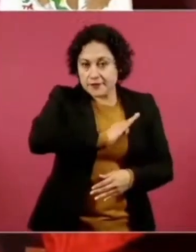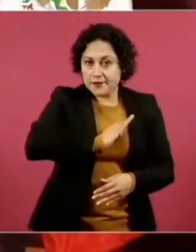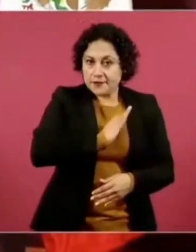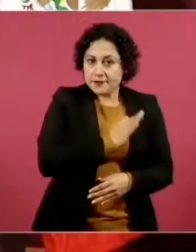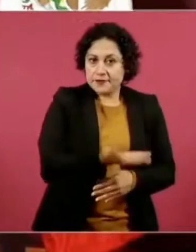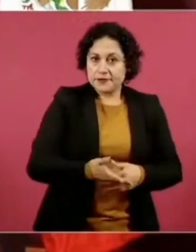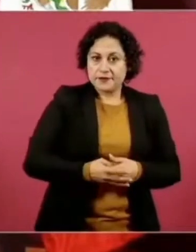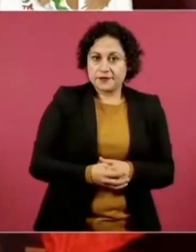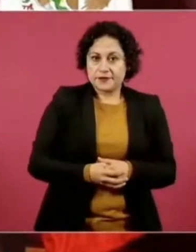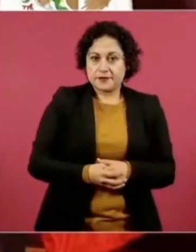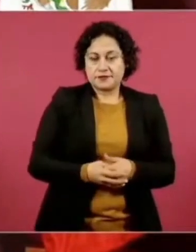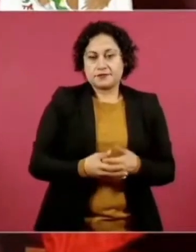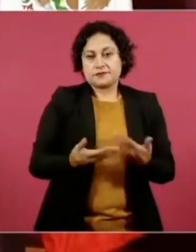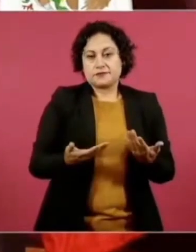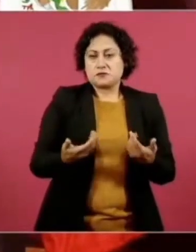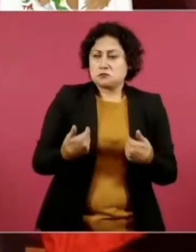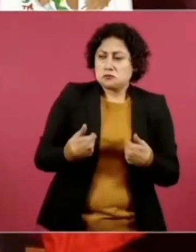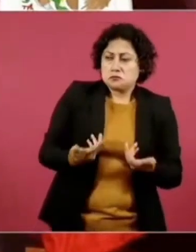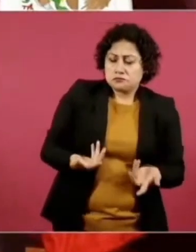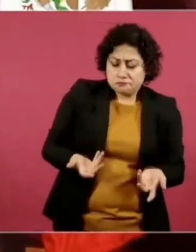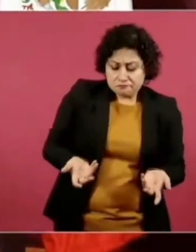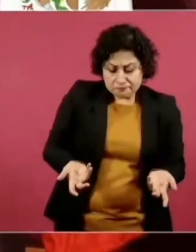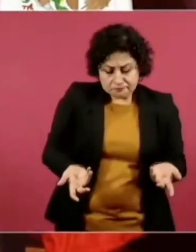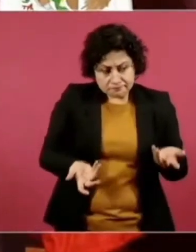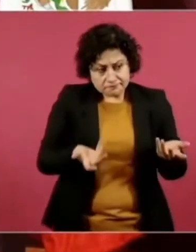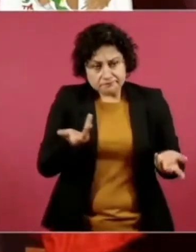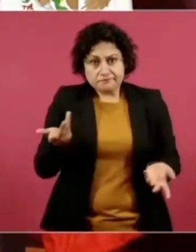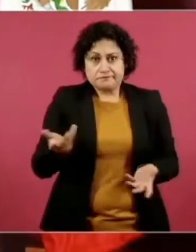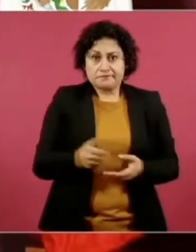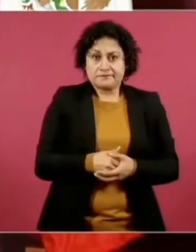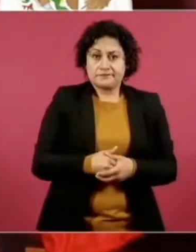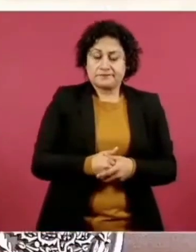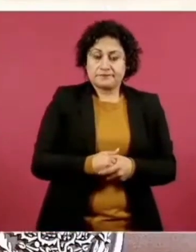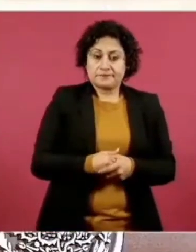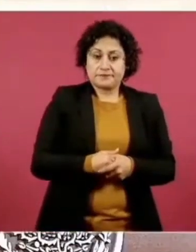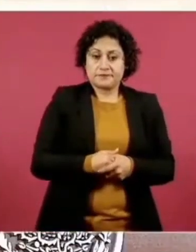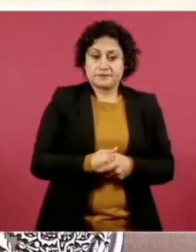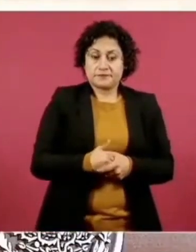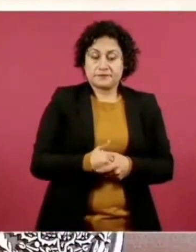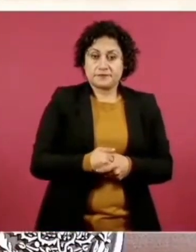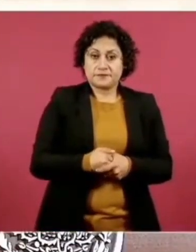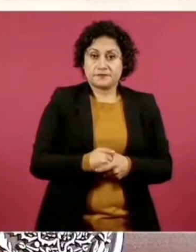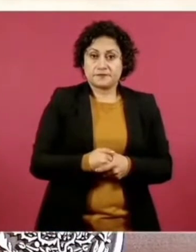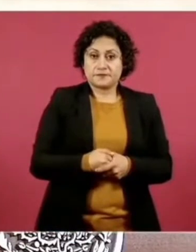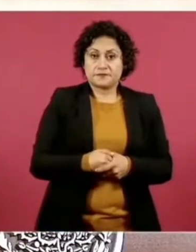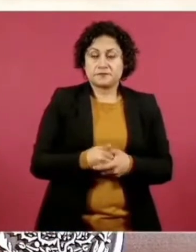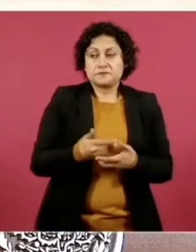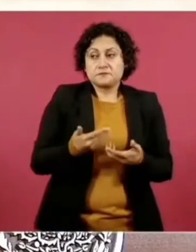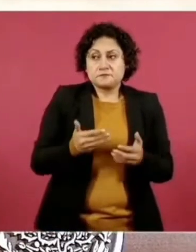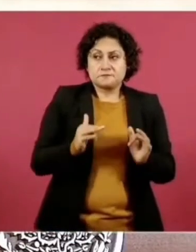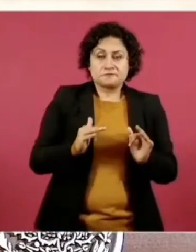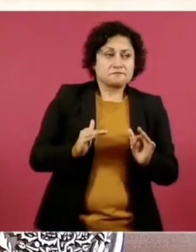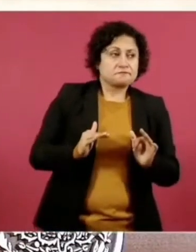No, pues aquí, pasándola.